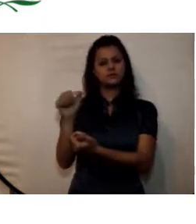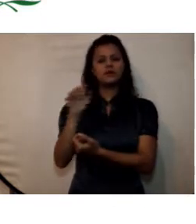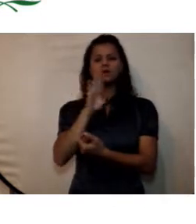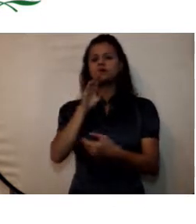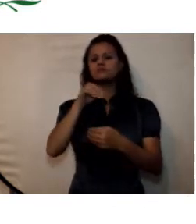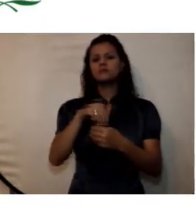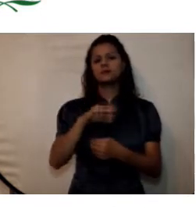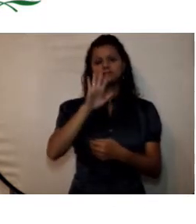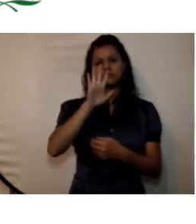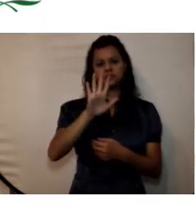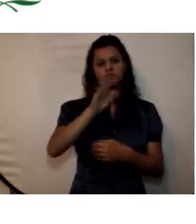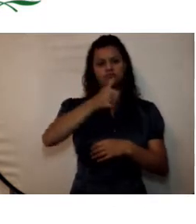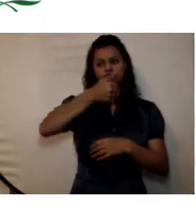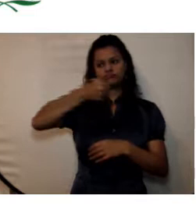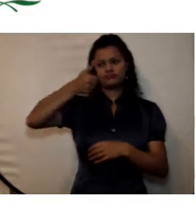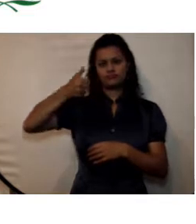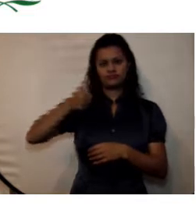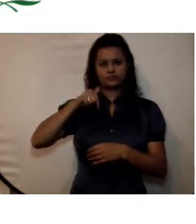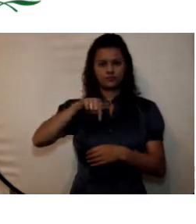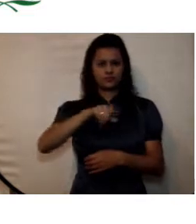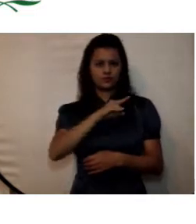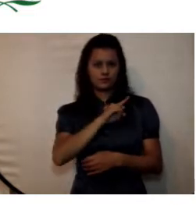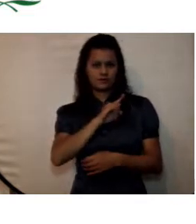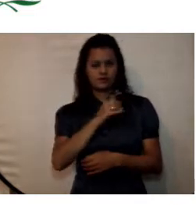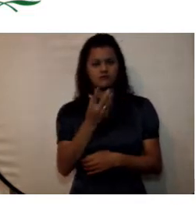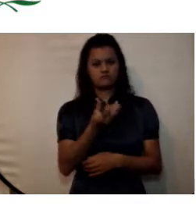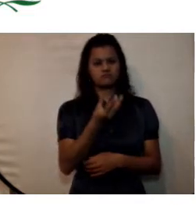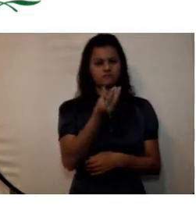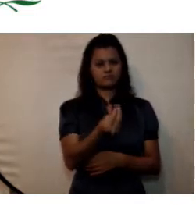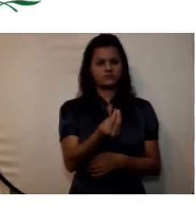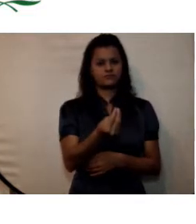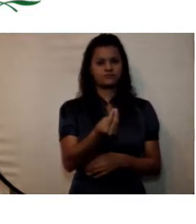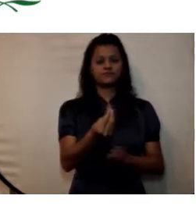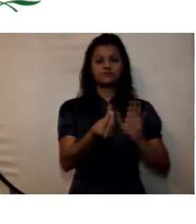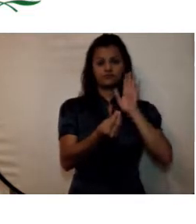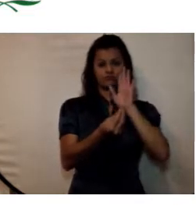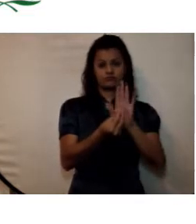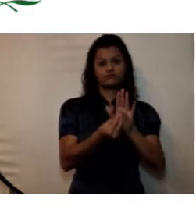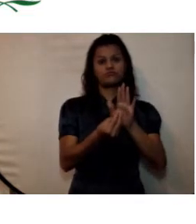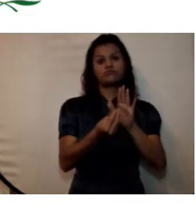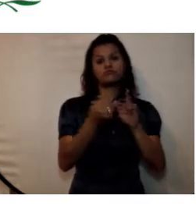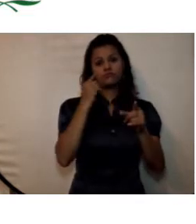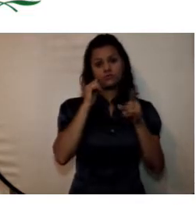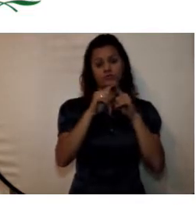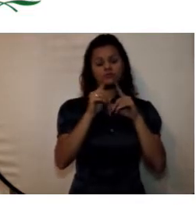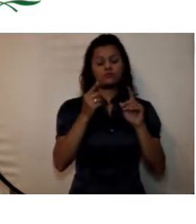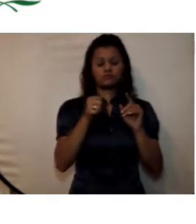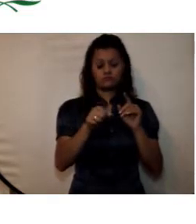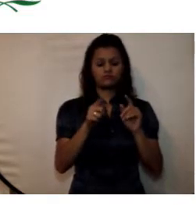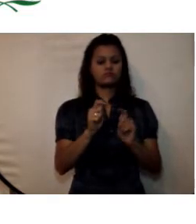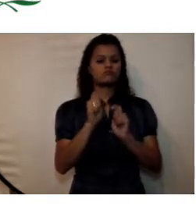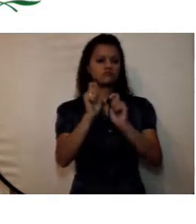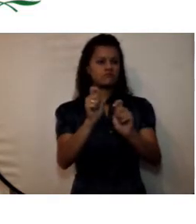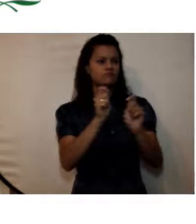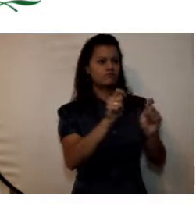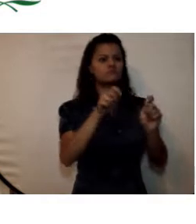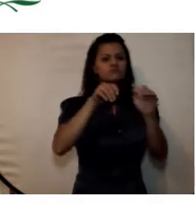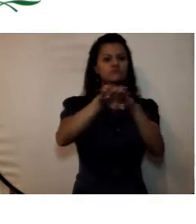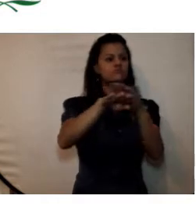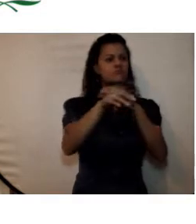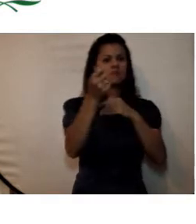de la universidad Este ejercicio de la adjudicación o colocación de inversiones se hace